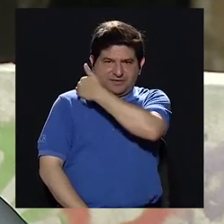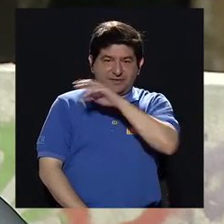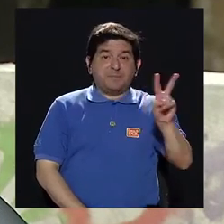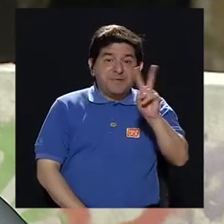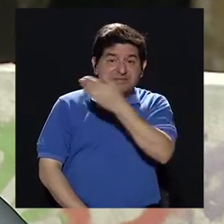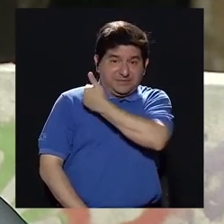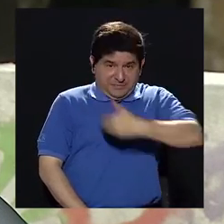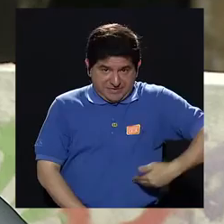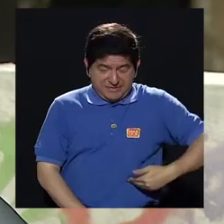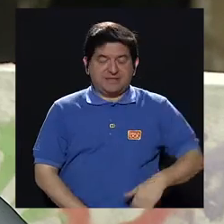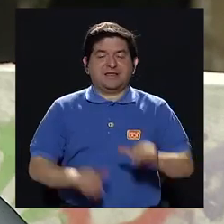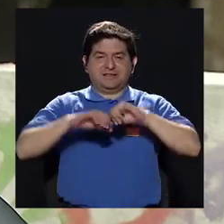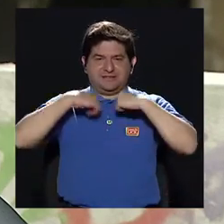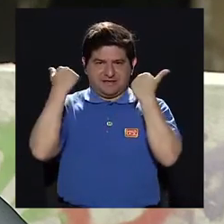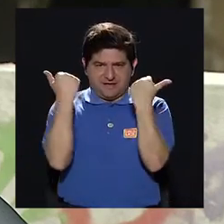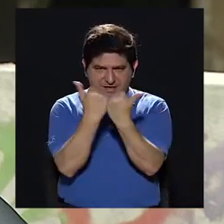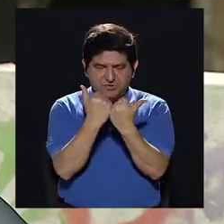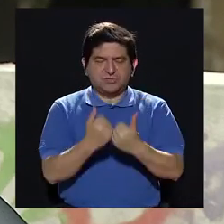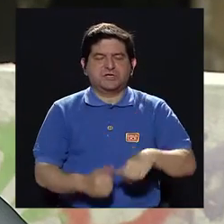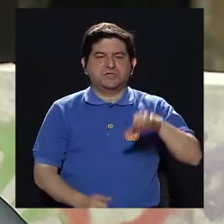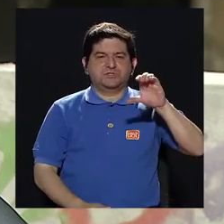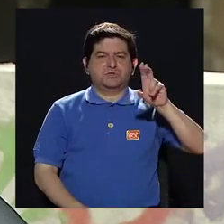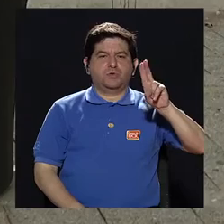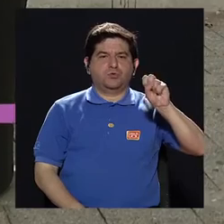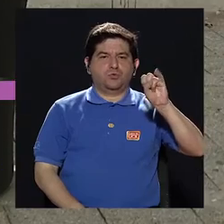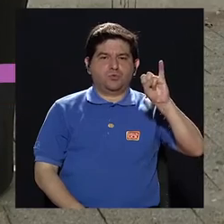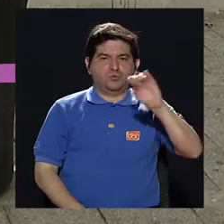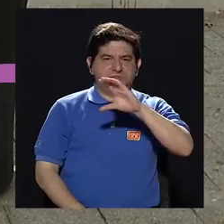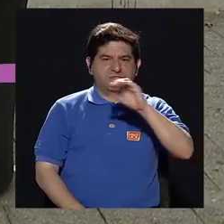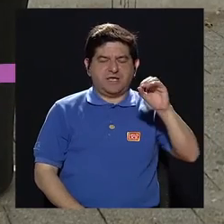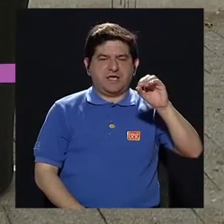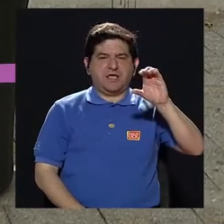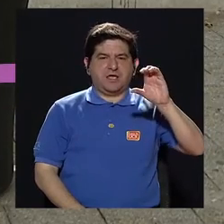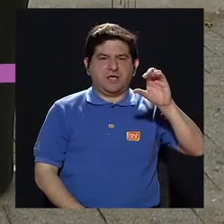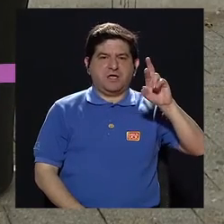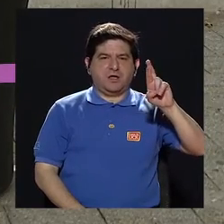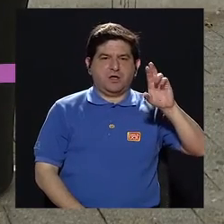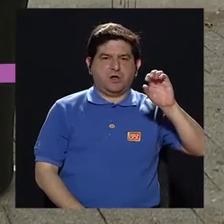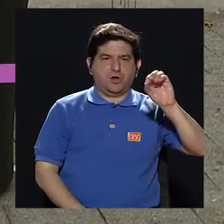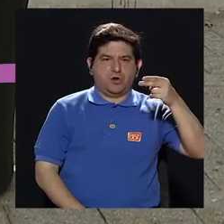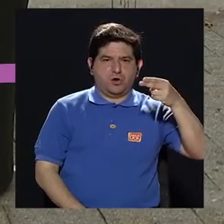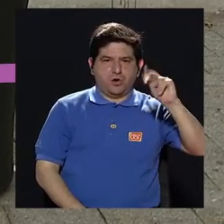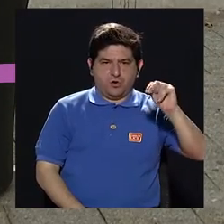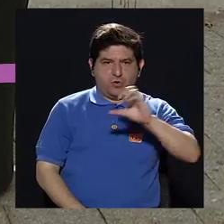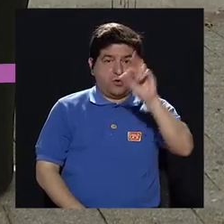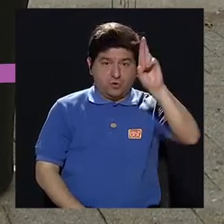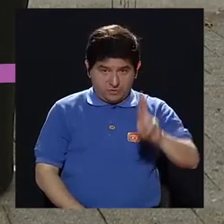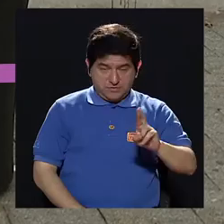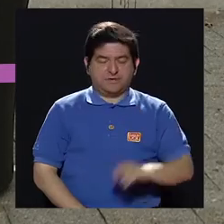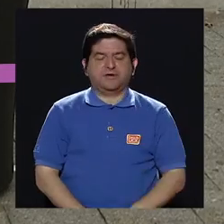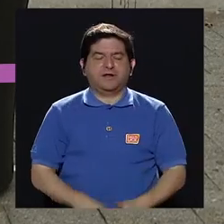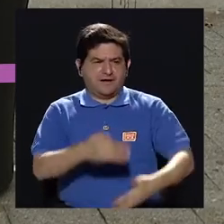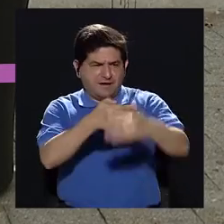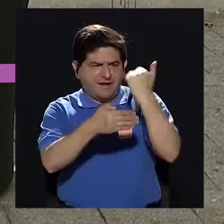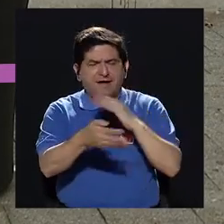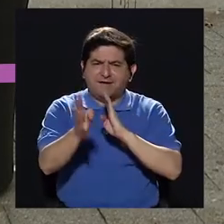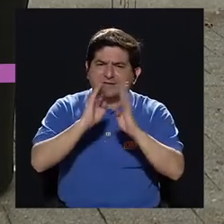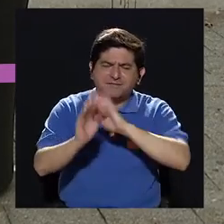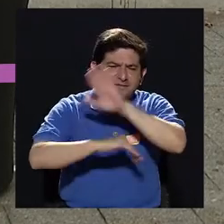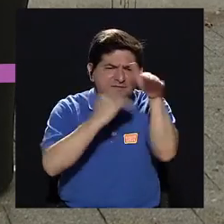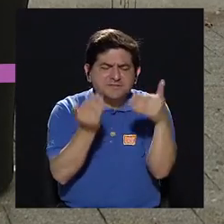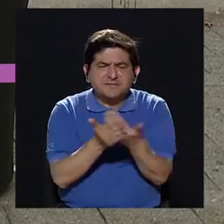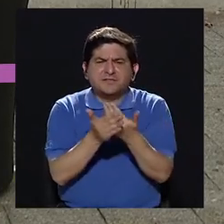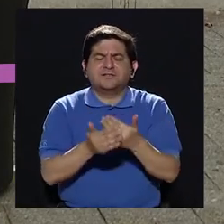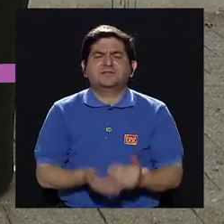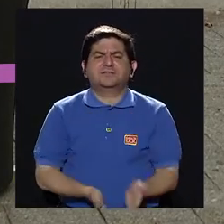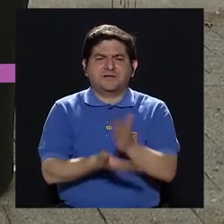Asociación de Cusi Crown en Costa Rica. Ana, quería preguntarle porque en el bloque pasado hablamos de